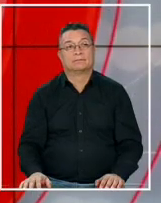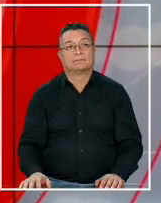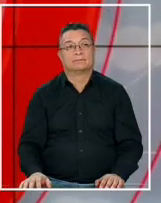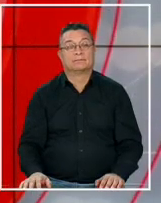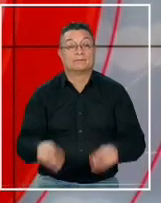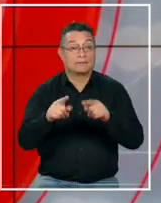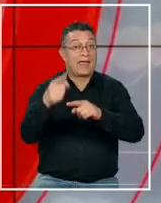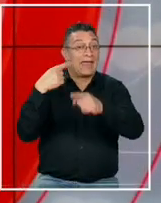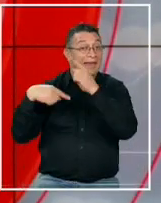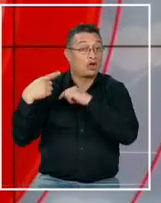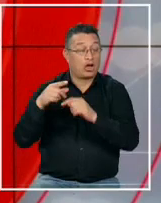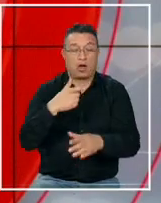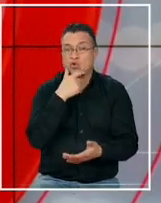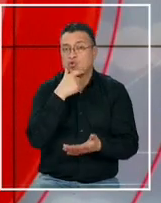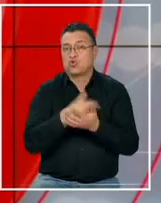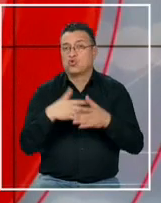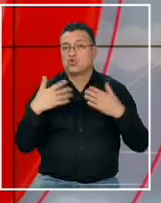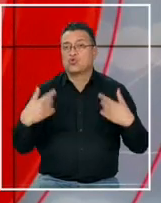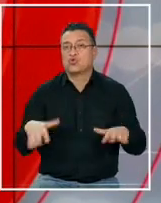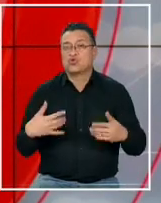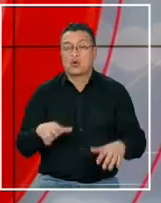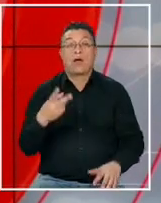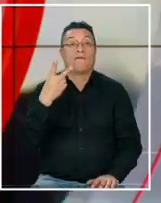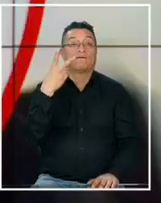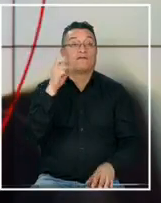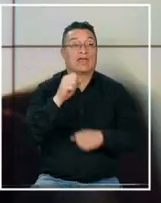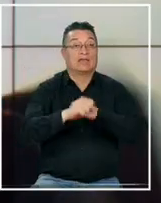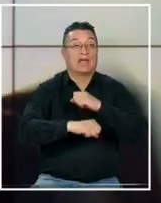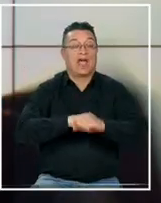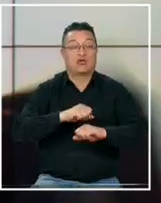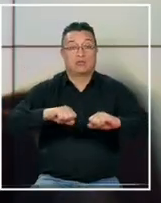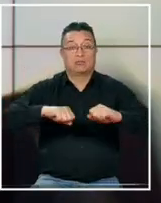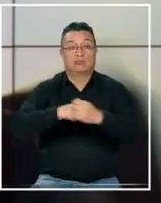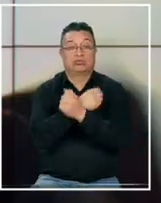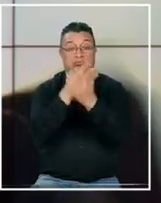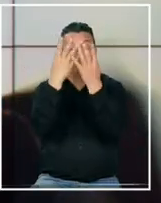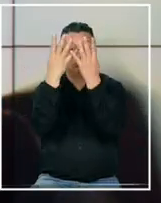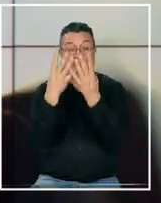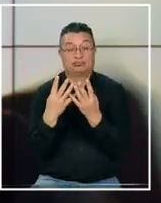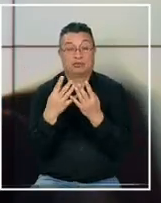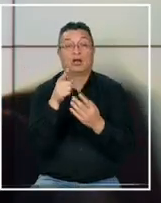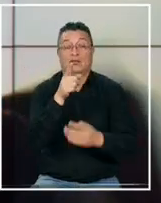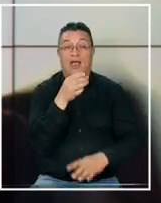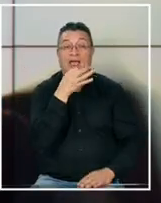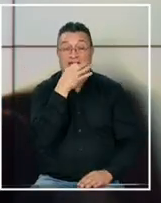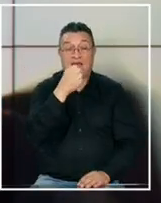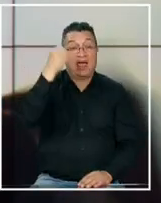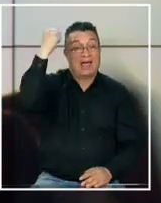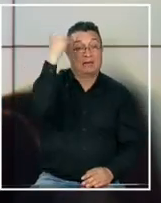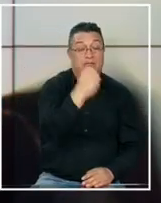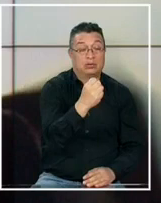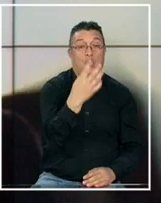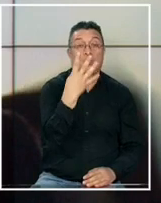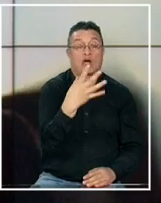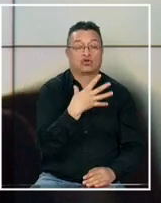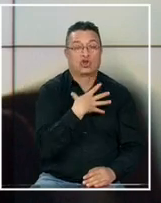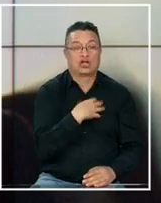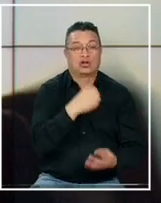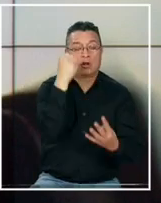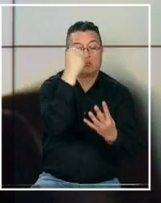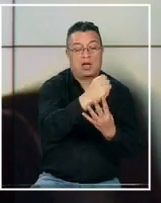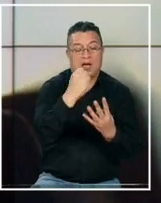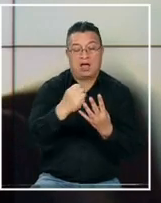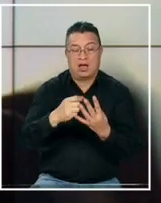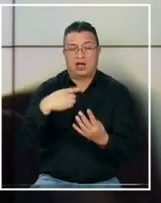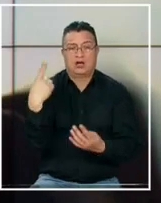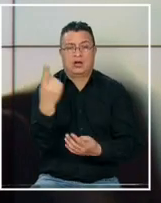y esta historia es increíble alcanzó a pasar 20 años en la cárcel supuestamente por haber asesinado a sus cuatro hijos en